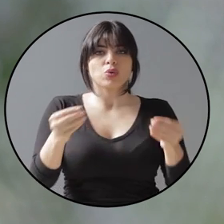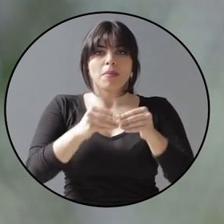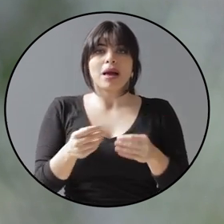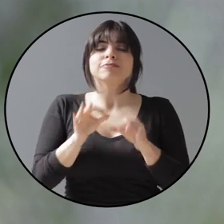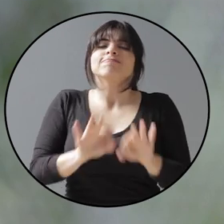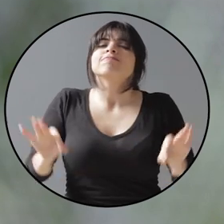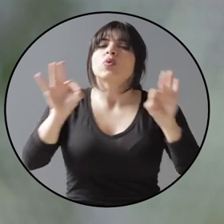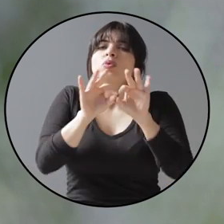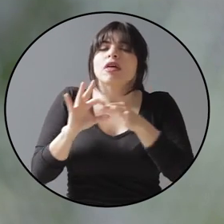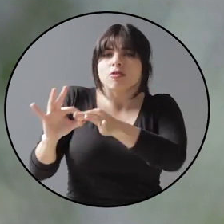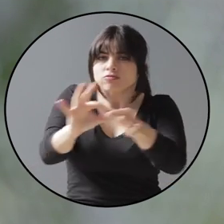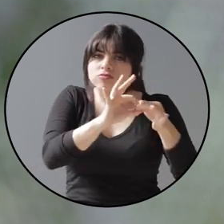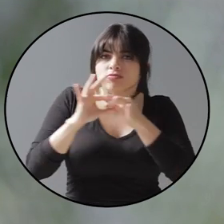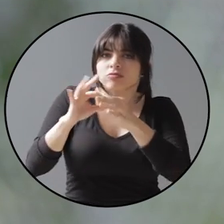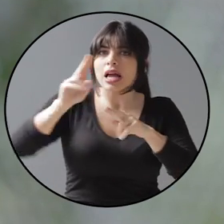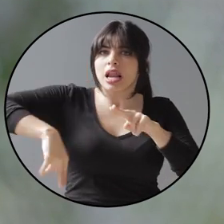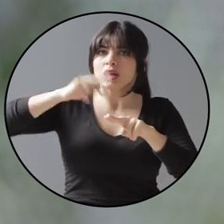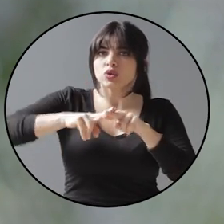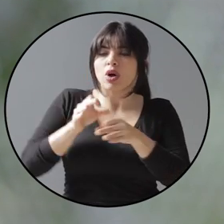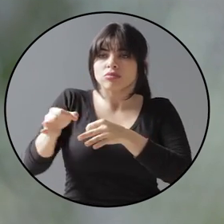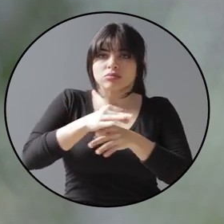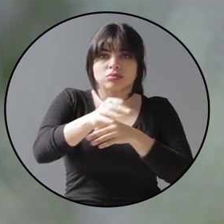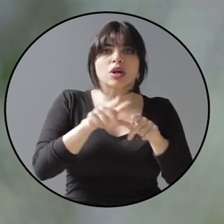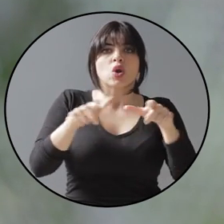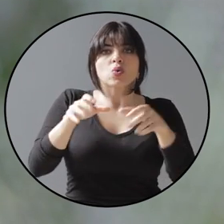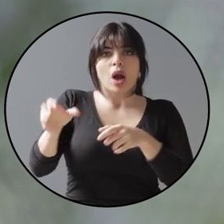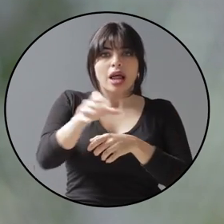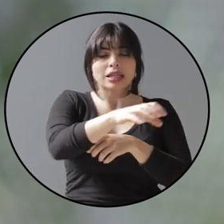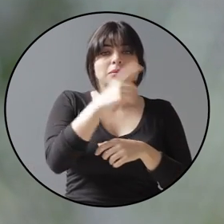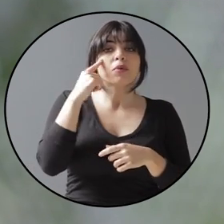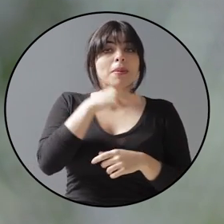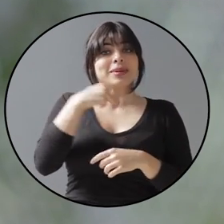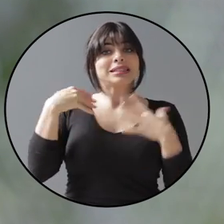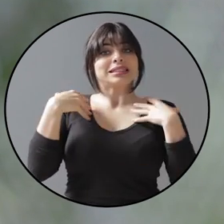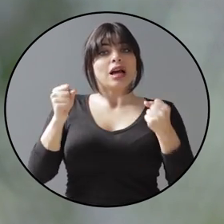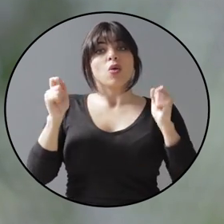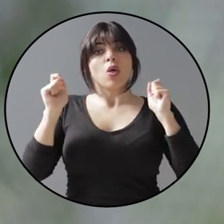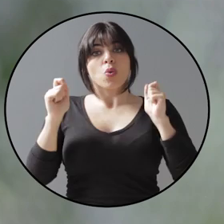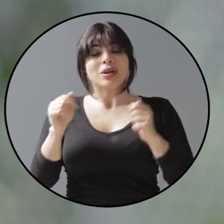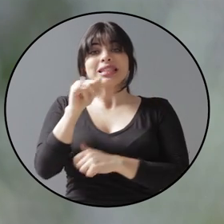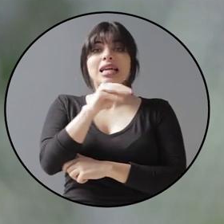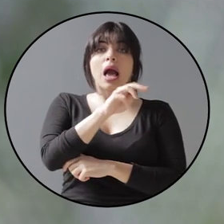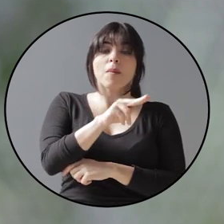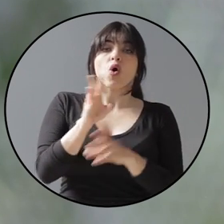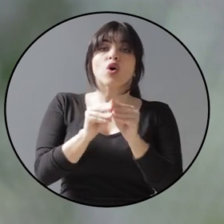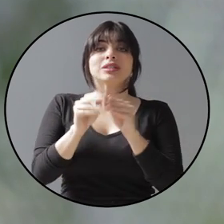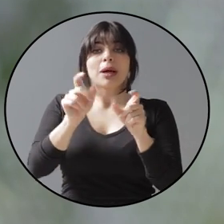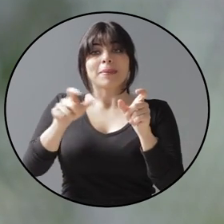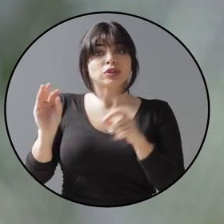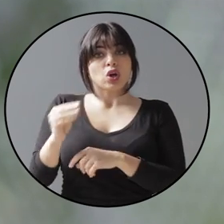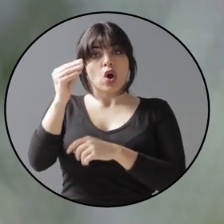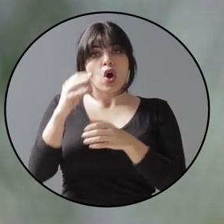importancia la articulación a nivel nacional, regional y local. De allí que los Ministerios de Salud y Educación, el INAMU, el Consejo de la